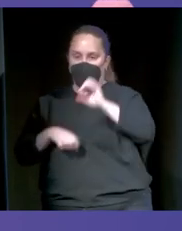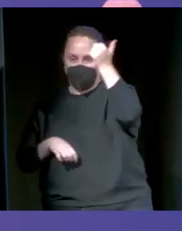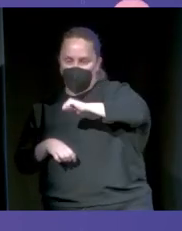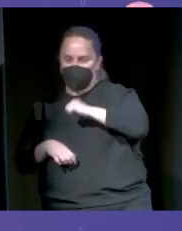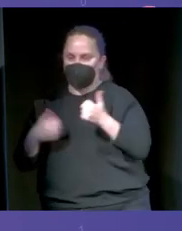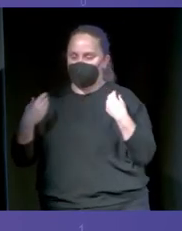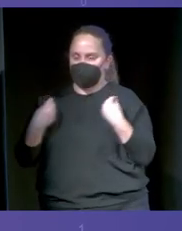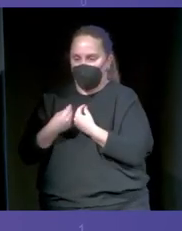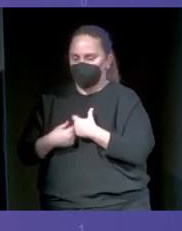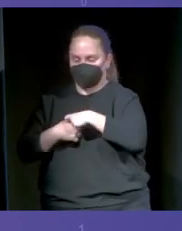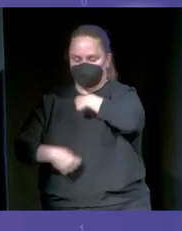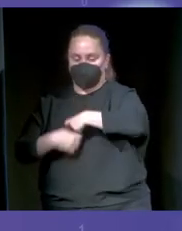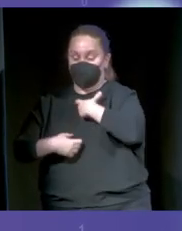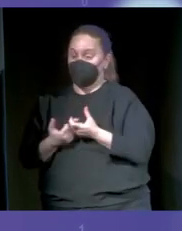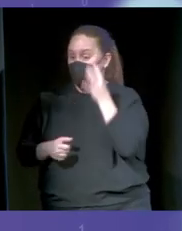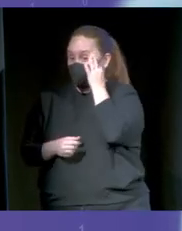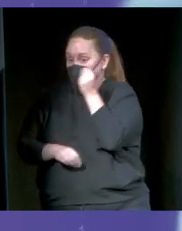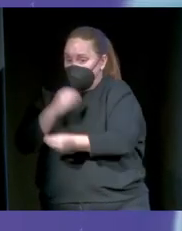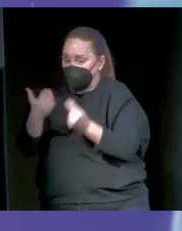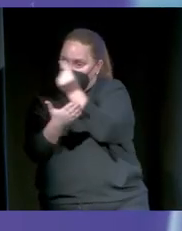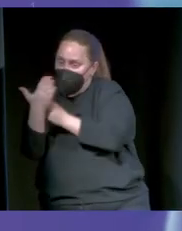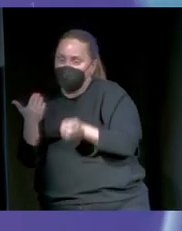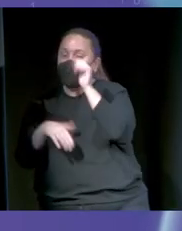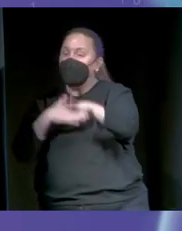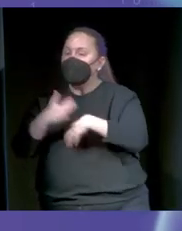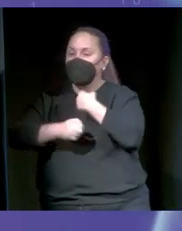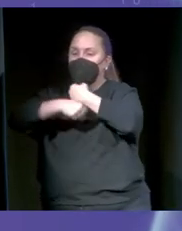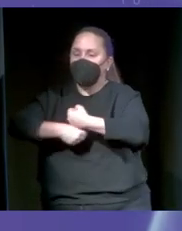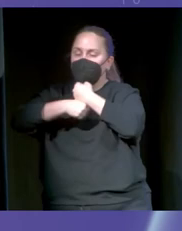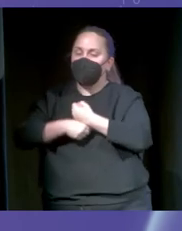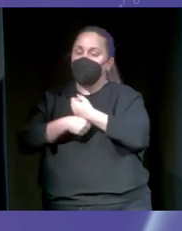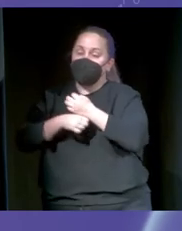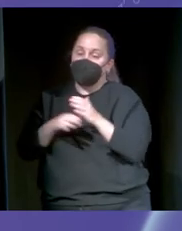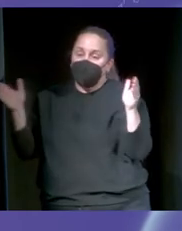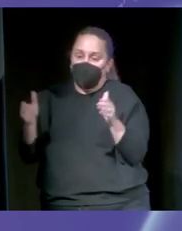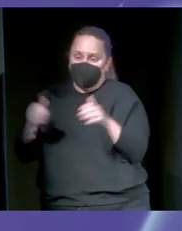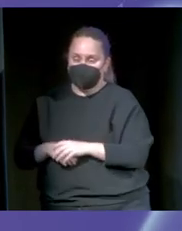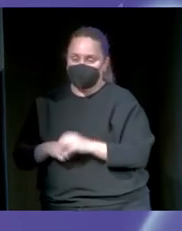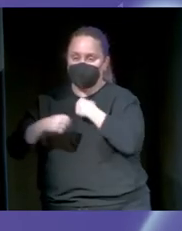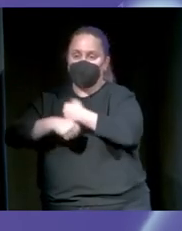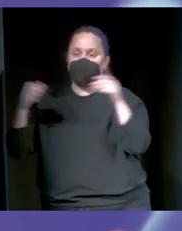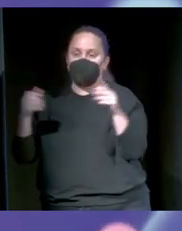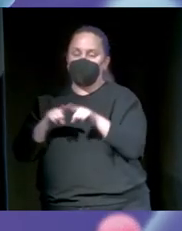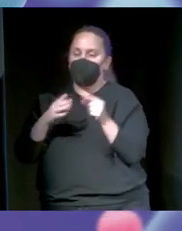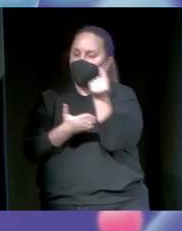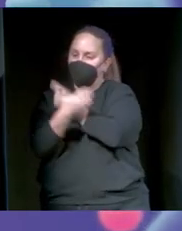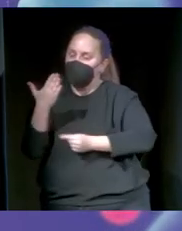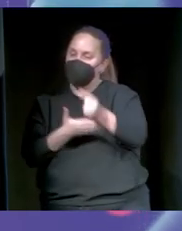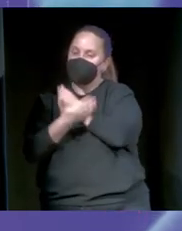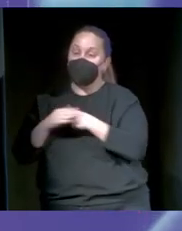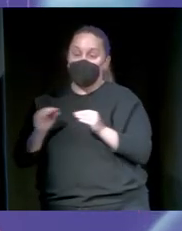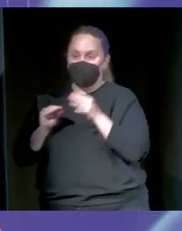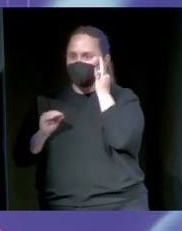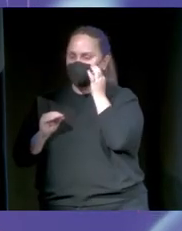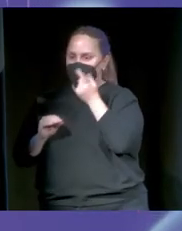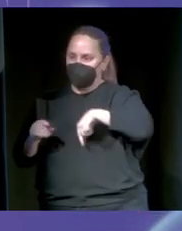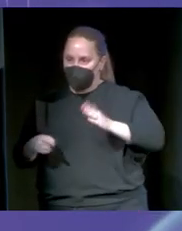mujeres. Hasta se generan ponies. A nivel de ponies, pero como cartoons. Eso le encanta a mis sobrinas cuando se les